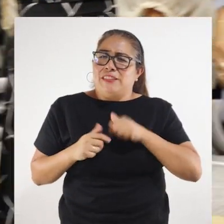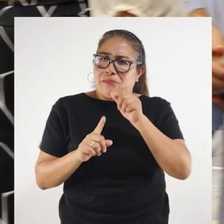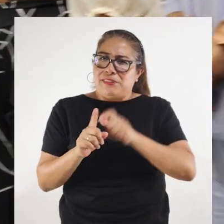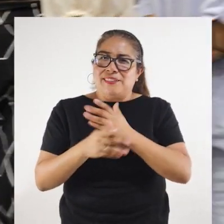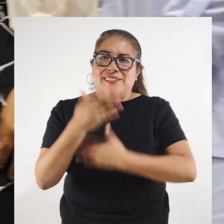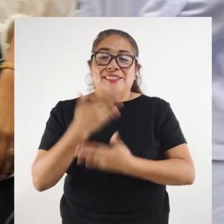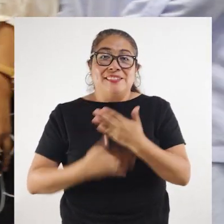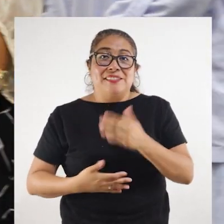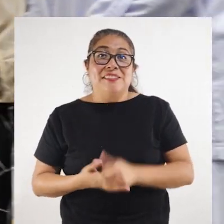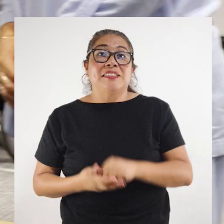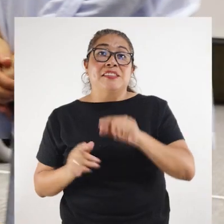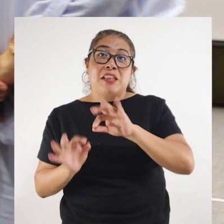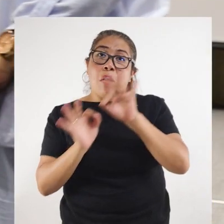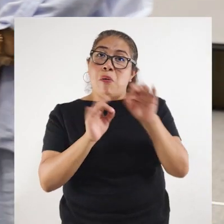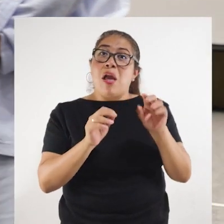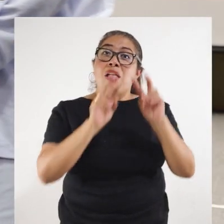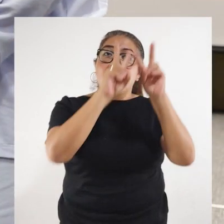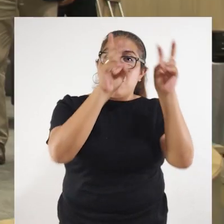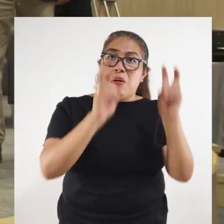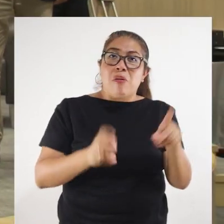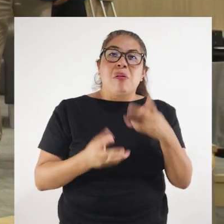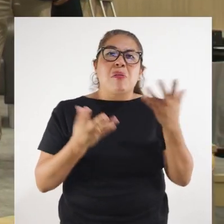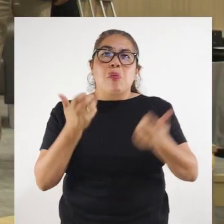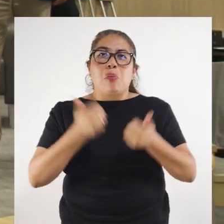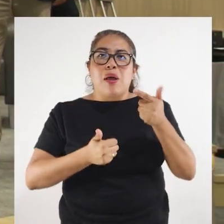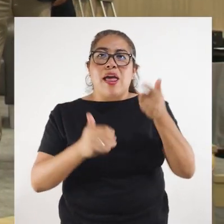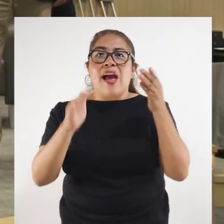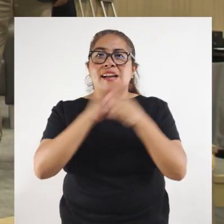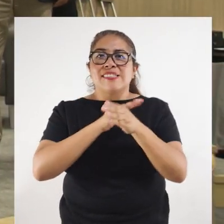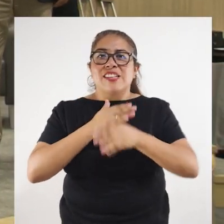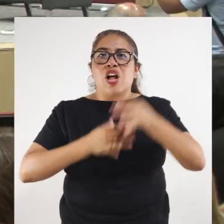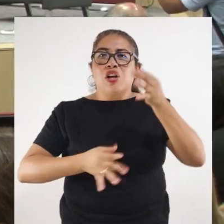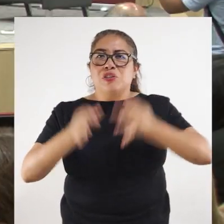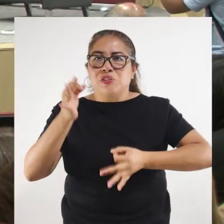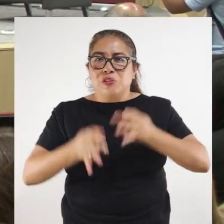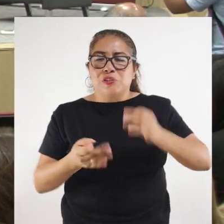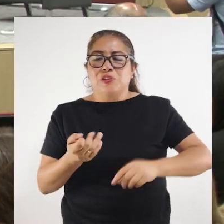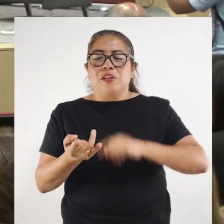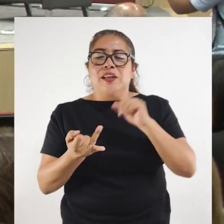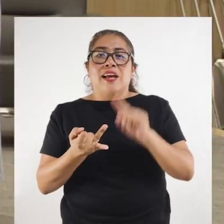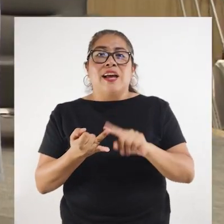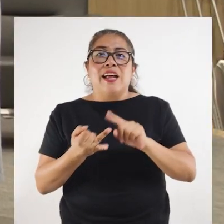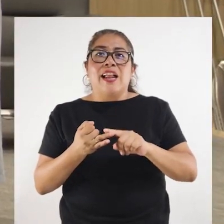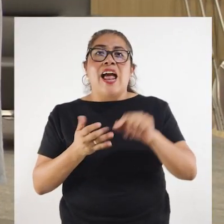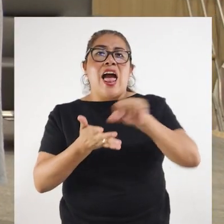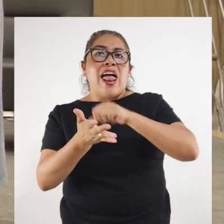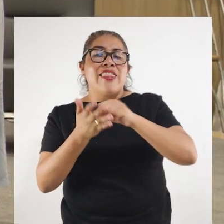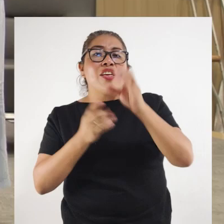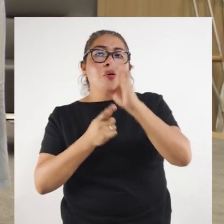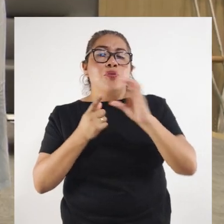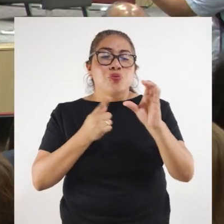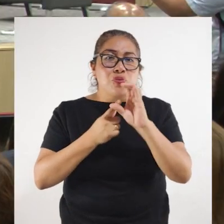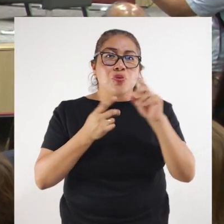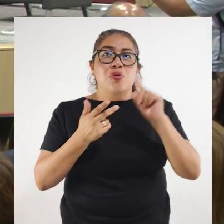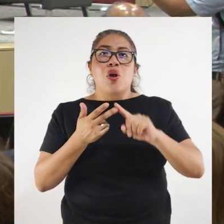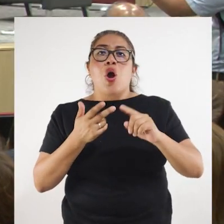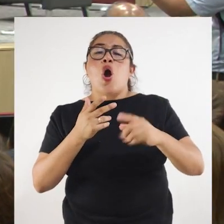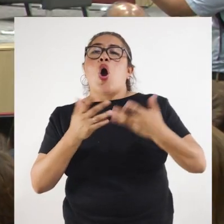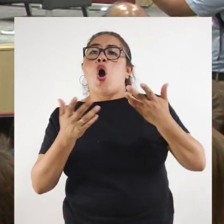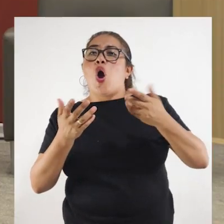mismas que se encuentran en las categorías de acceso a la justicia, arte y cultura, comunicaciones,